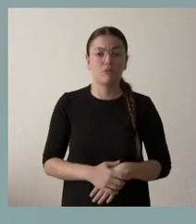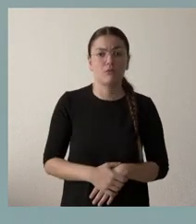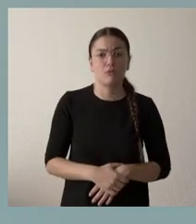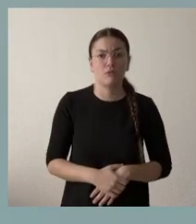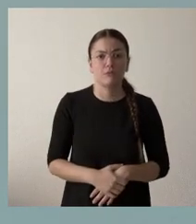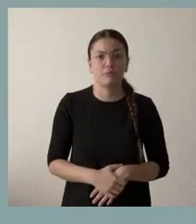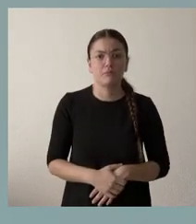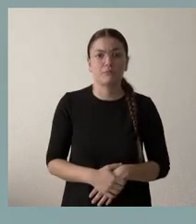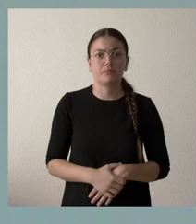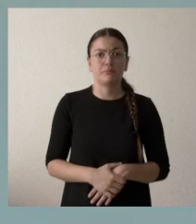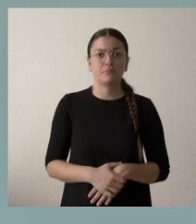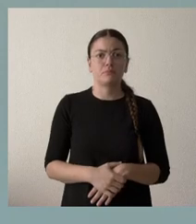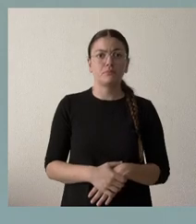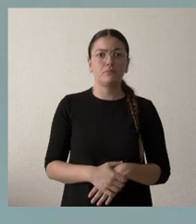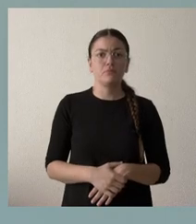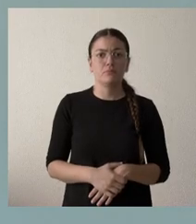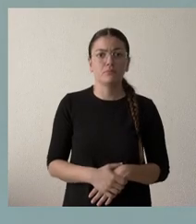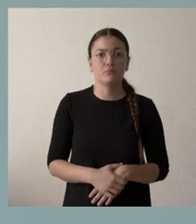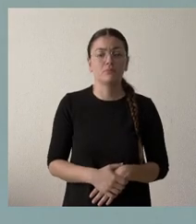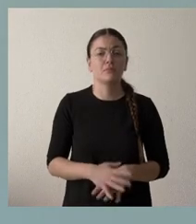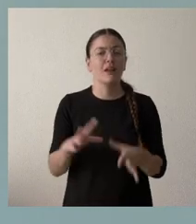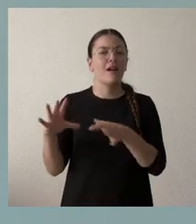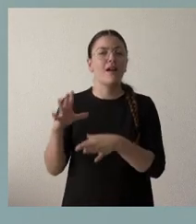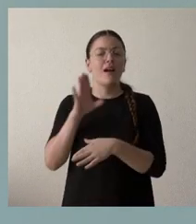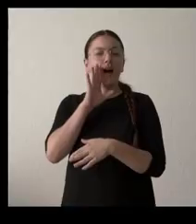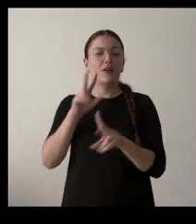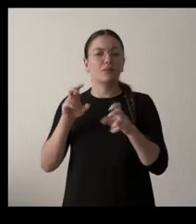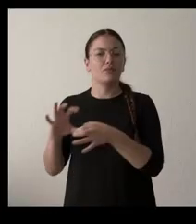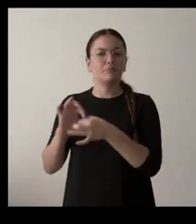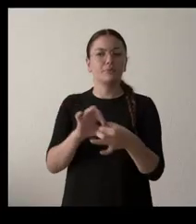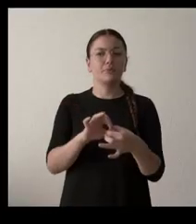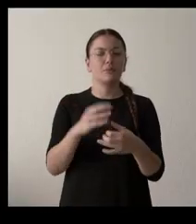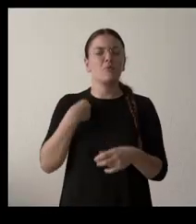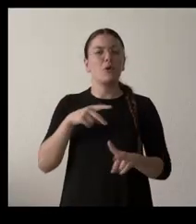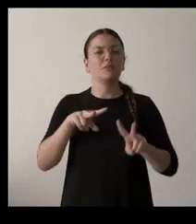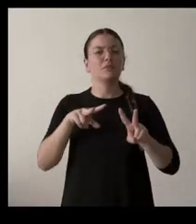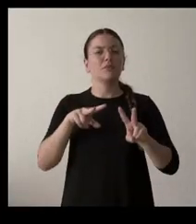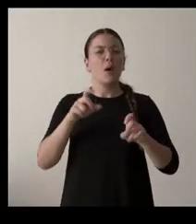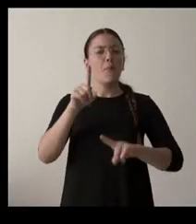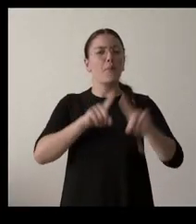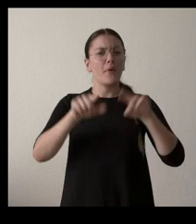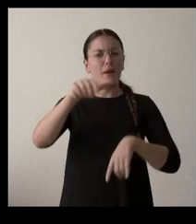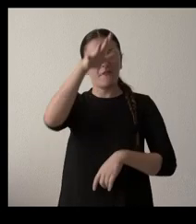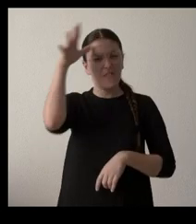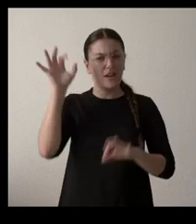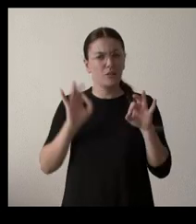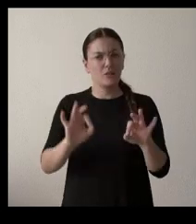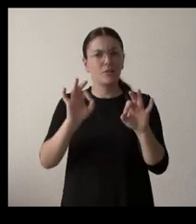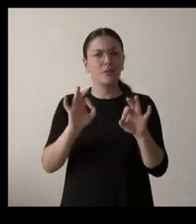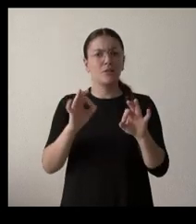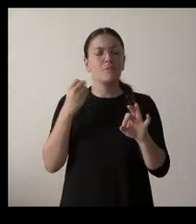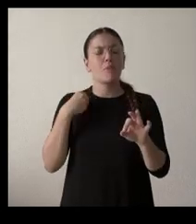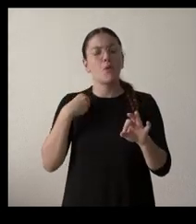Relacionado con esto, escuchándole de los problemas que hay en verano especialmente, ¿cómo casa la